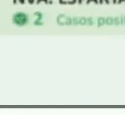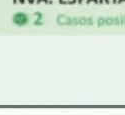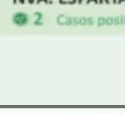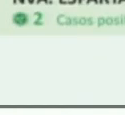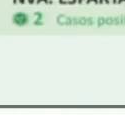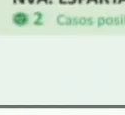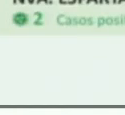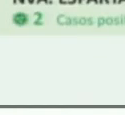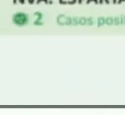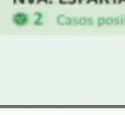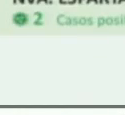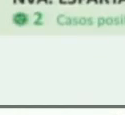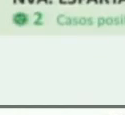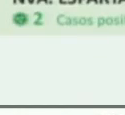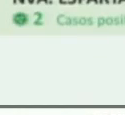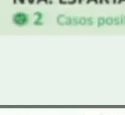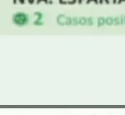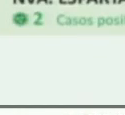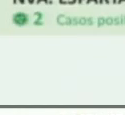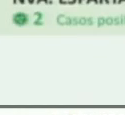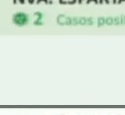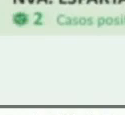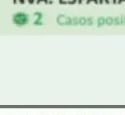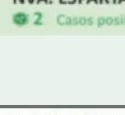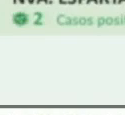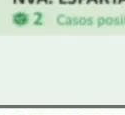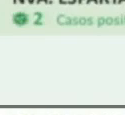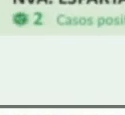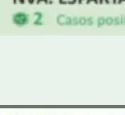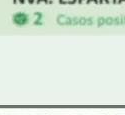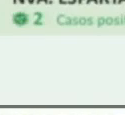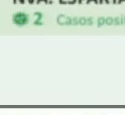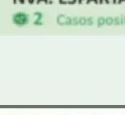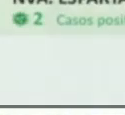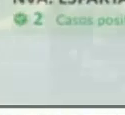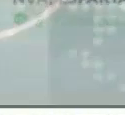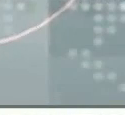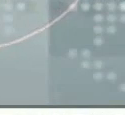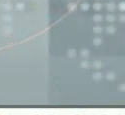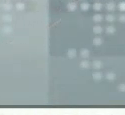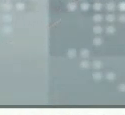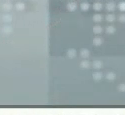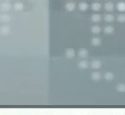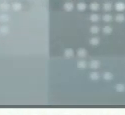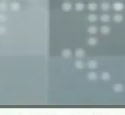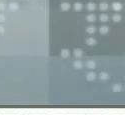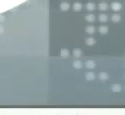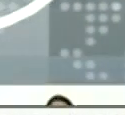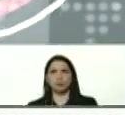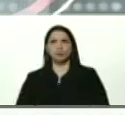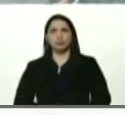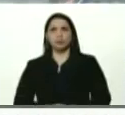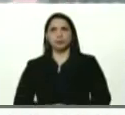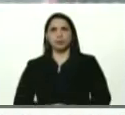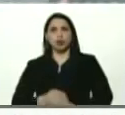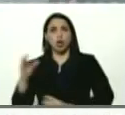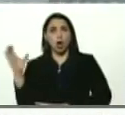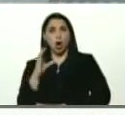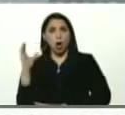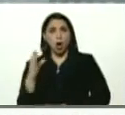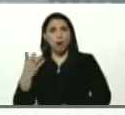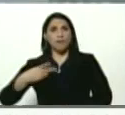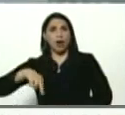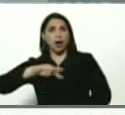y aquí vamos, atendiendo a nuestros con nacionales. Y Colombia, con sus mentiras, como siempre, con sus falsedades,